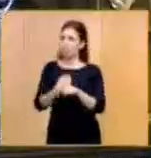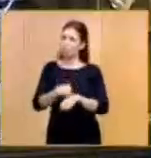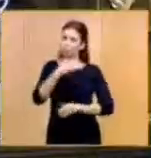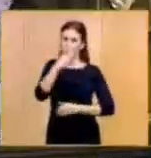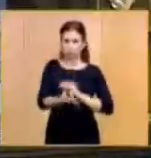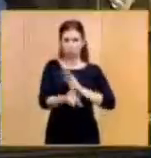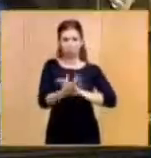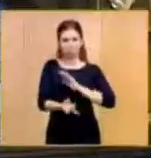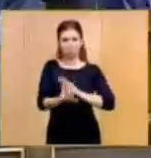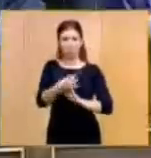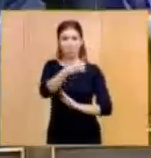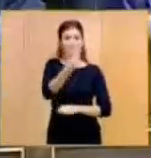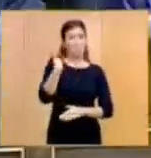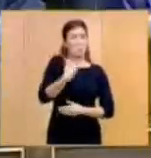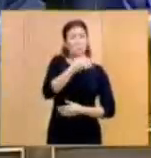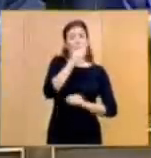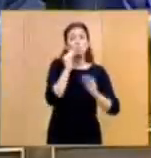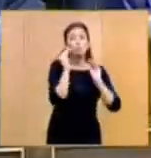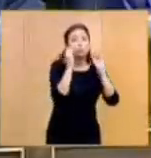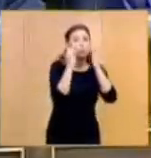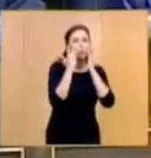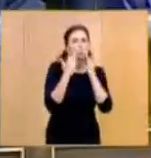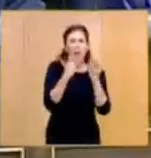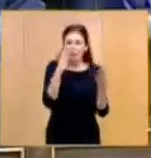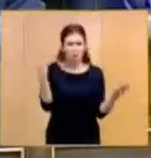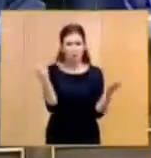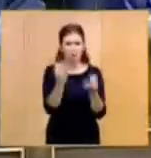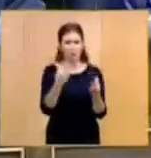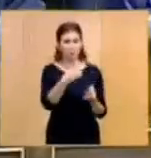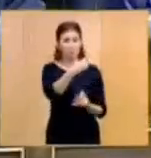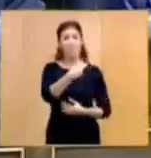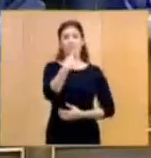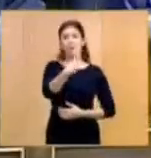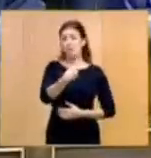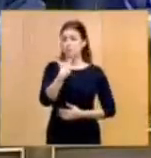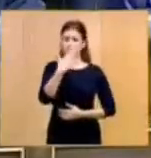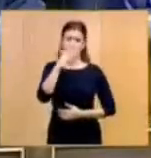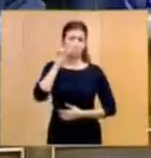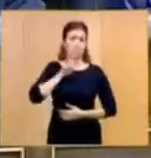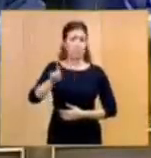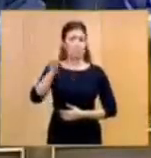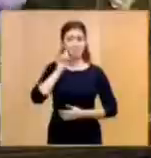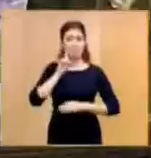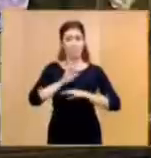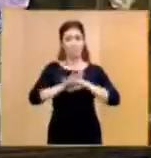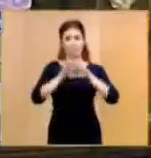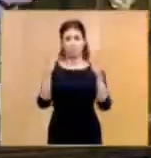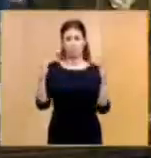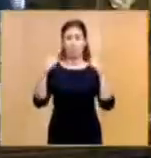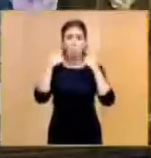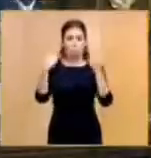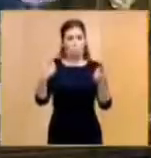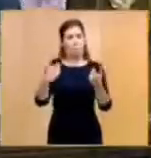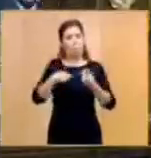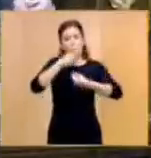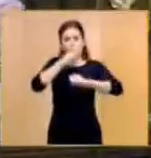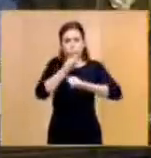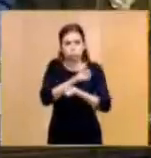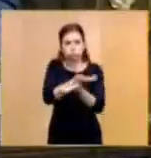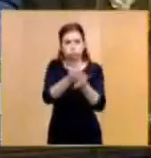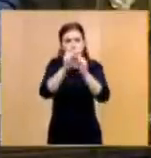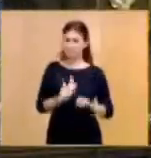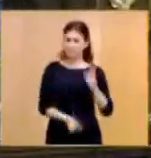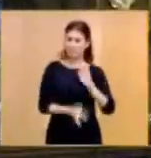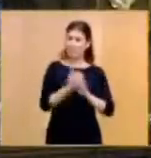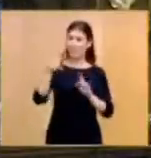¿Qué fue de todo aquello, señoría? Sino una tremenda mentira con amplificador que le perseguirá